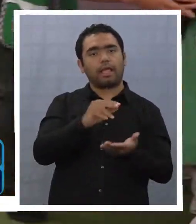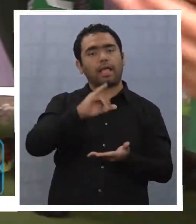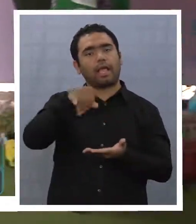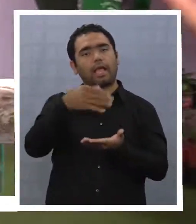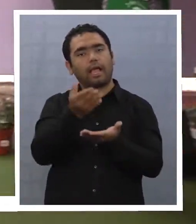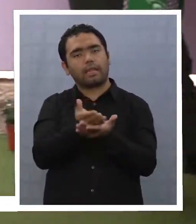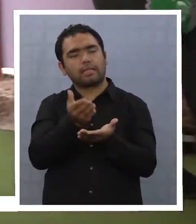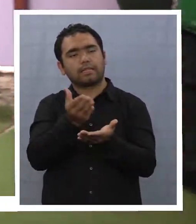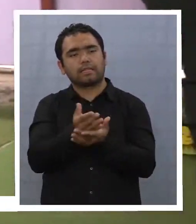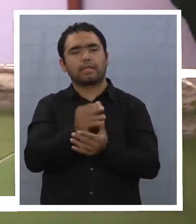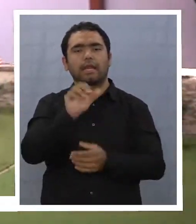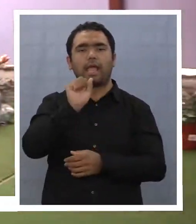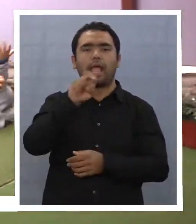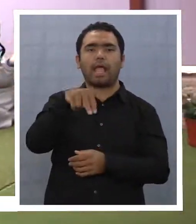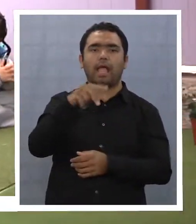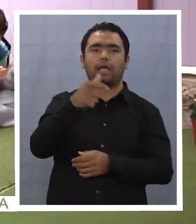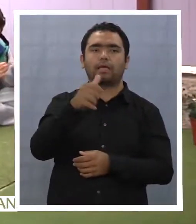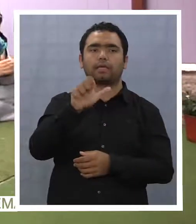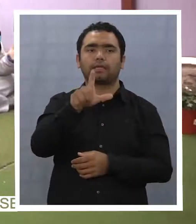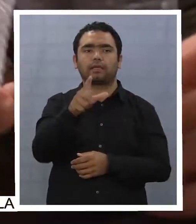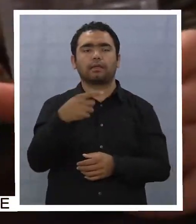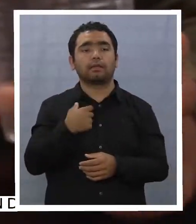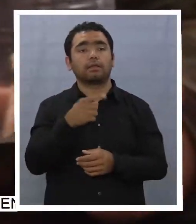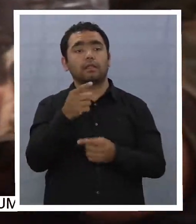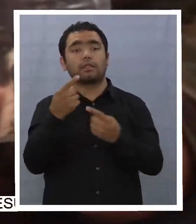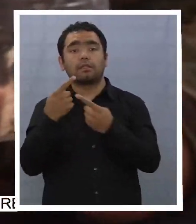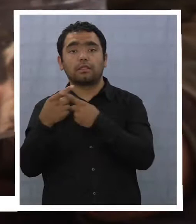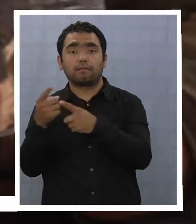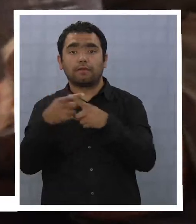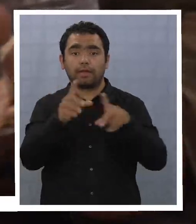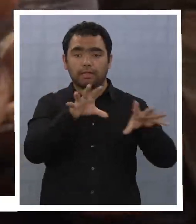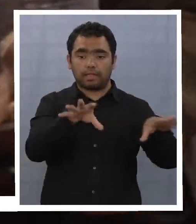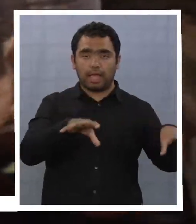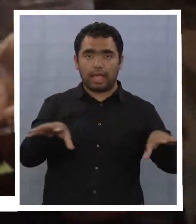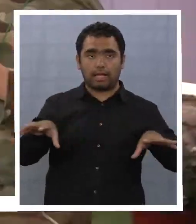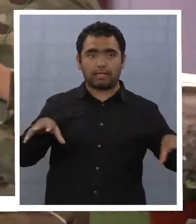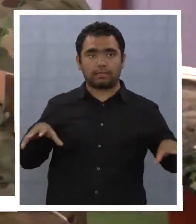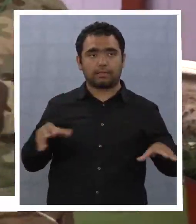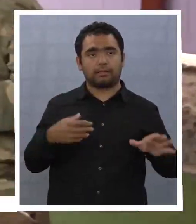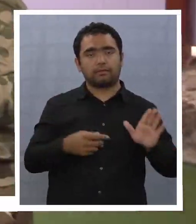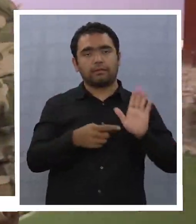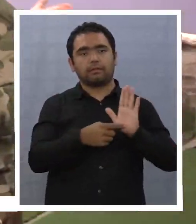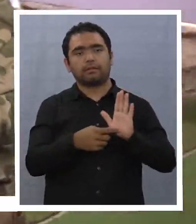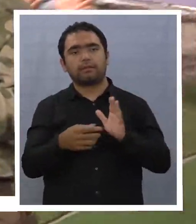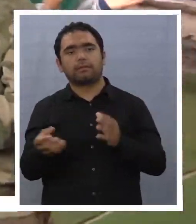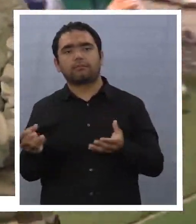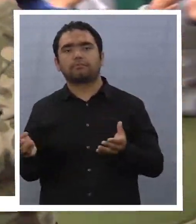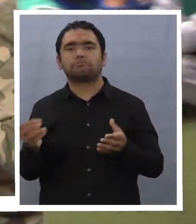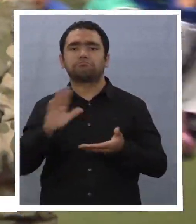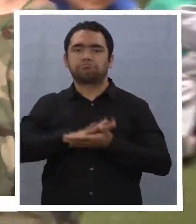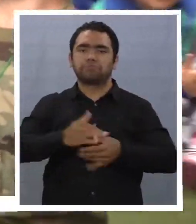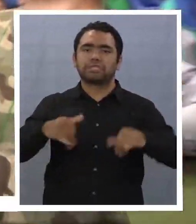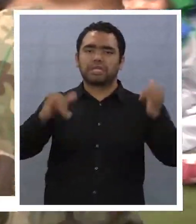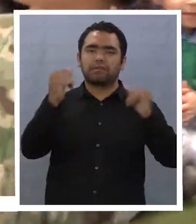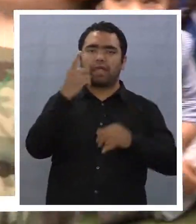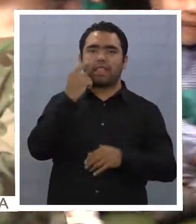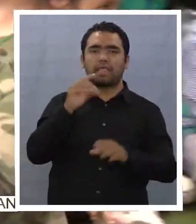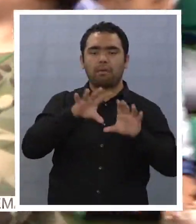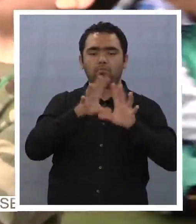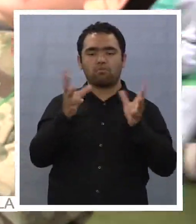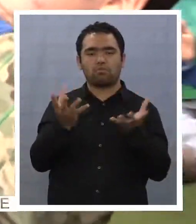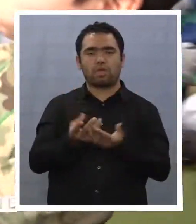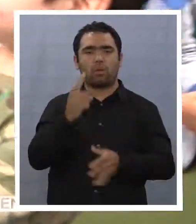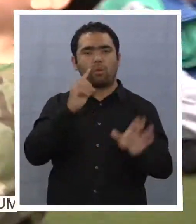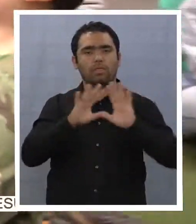Infantil del Ángel, quienes, con una serie de actividades, se sumaron a la celebración del Día Mundial del Medio Ambiente.